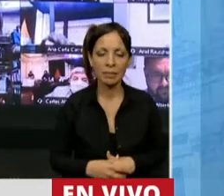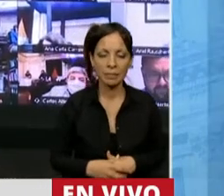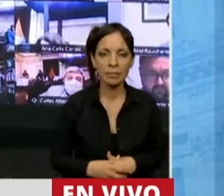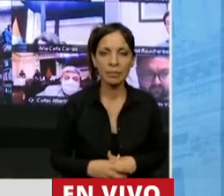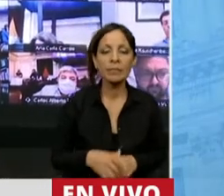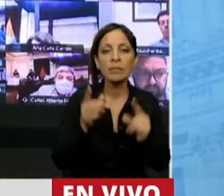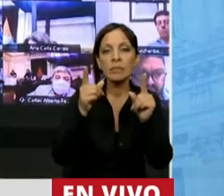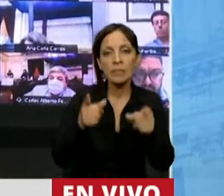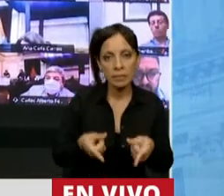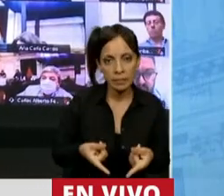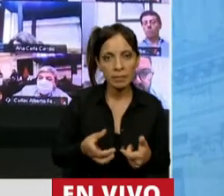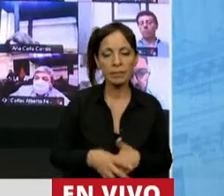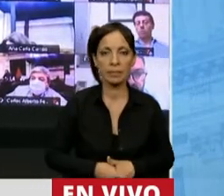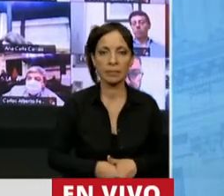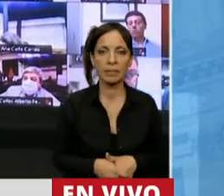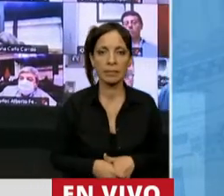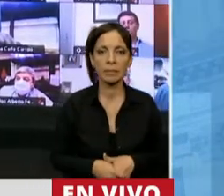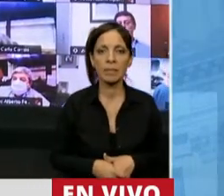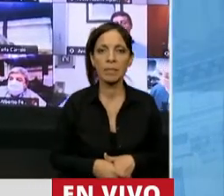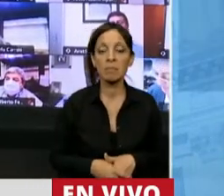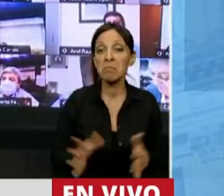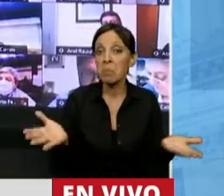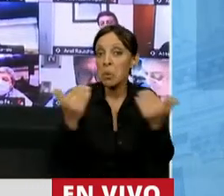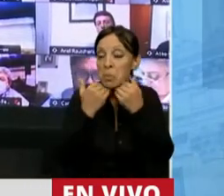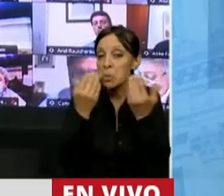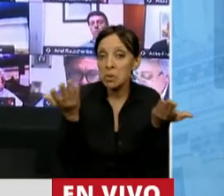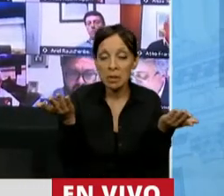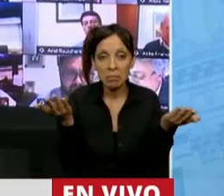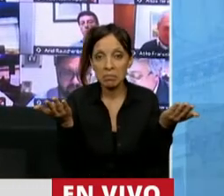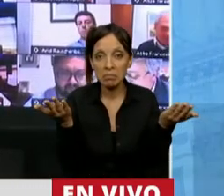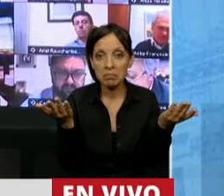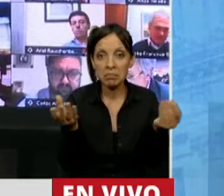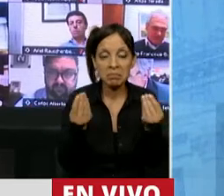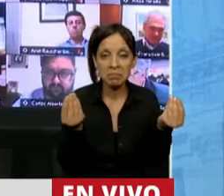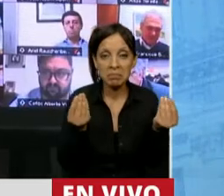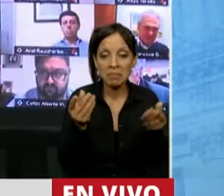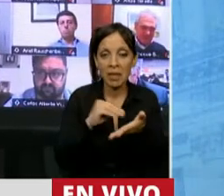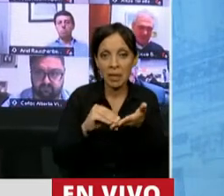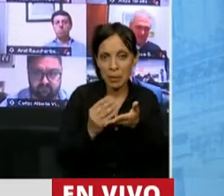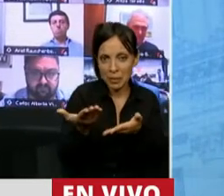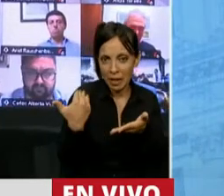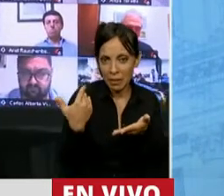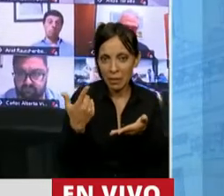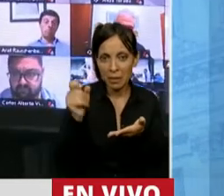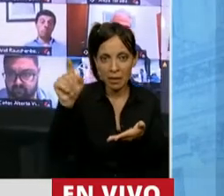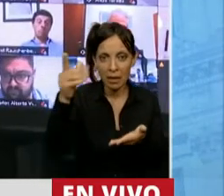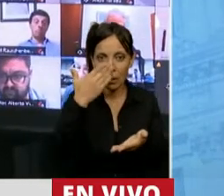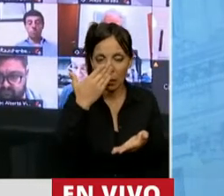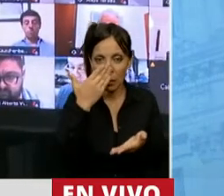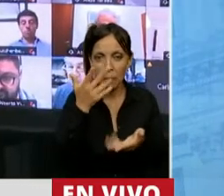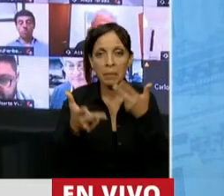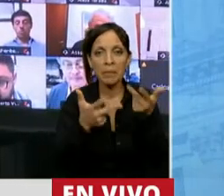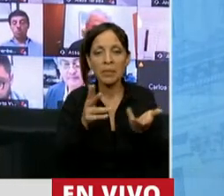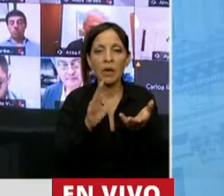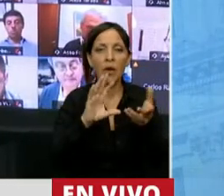Por otro lado, no sé por qué el diputado preopinante de Córdoba que habló de